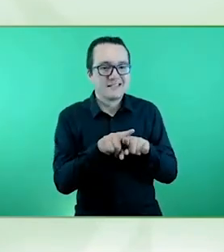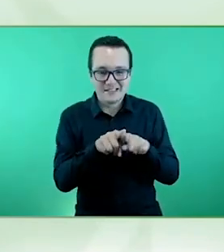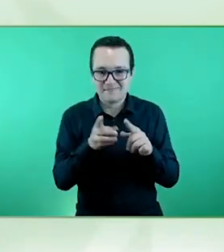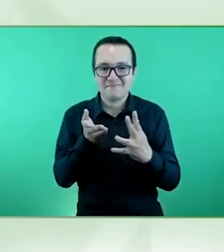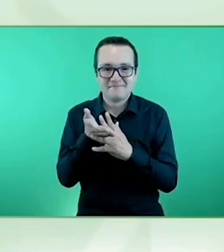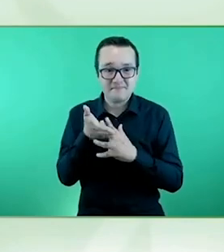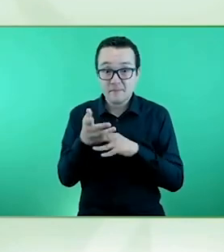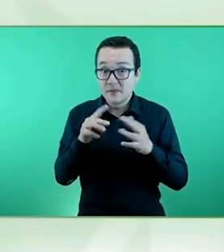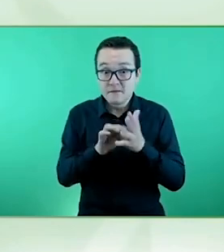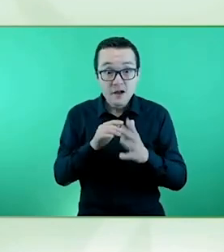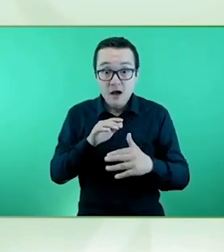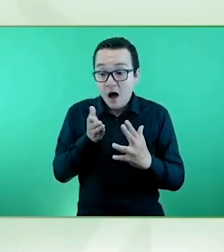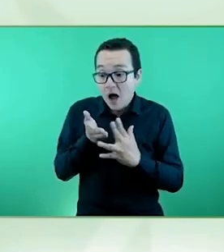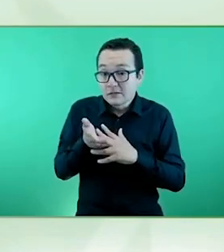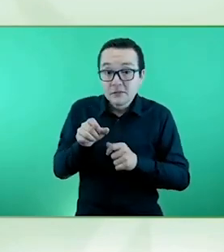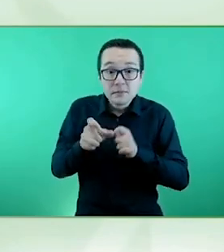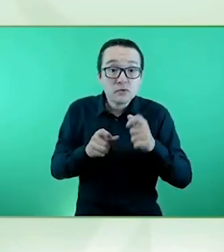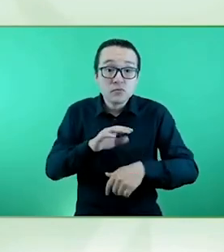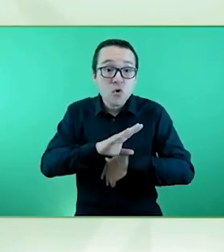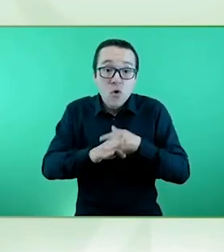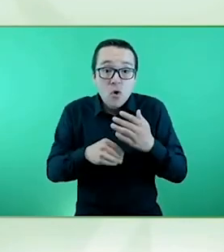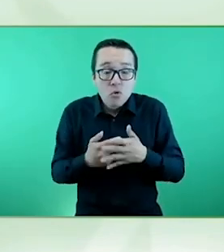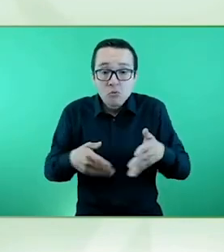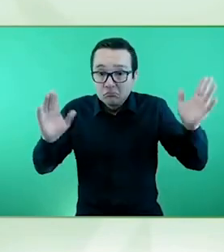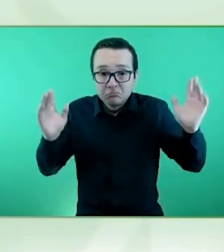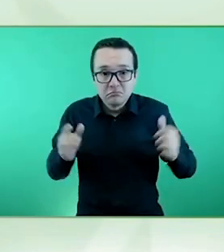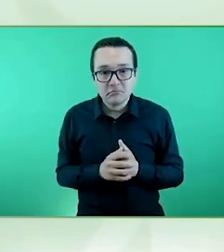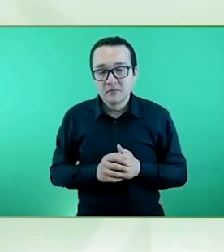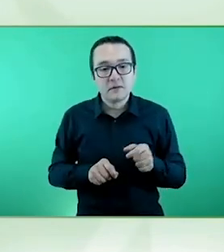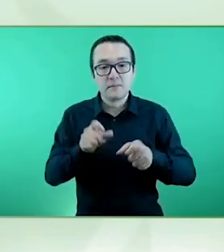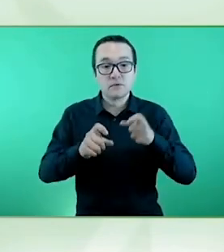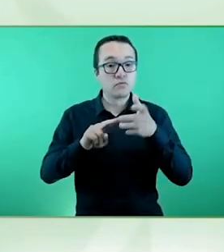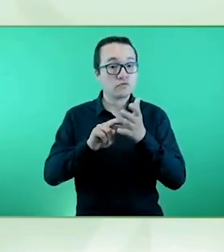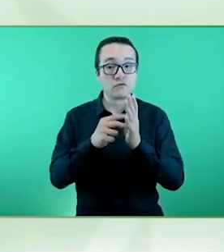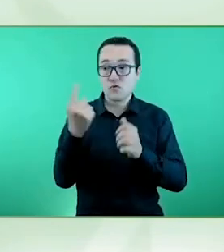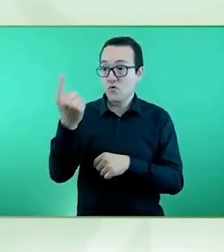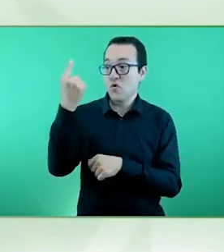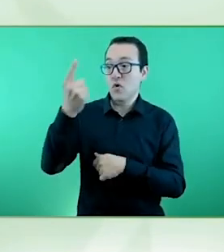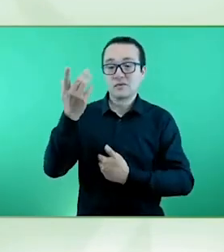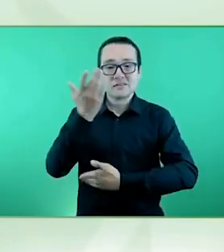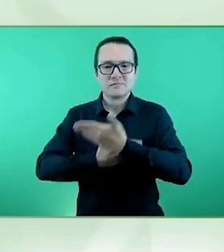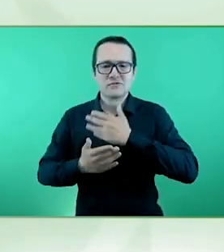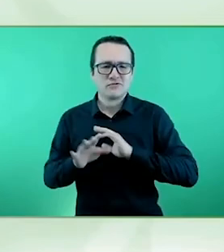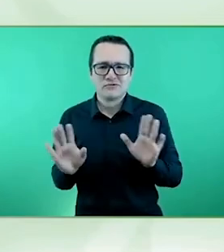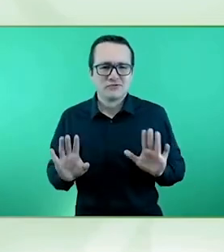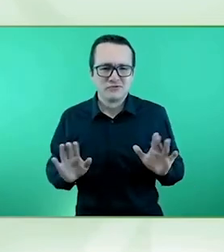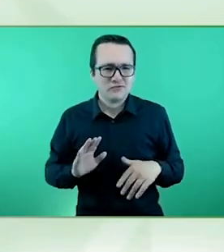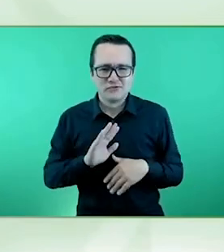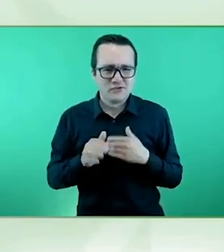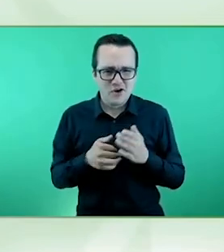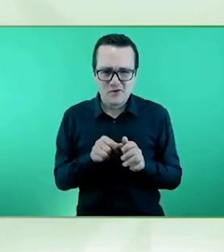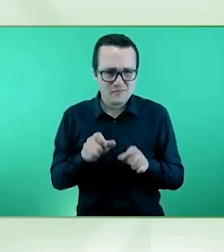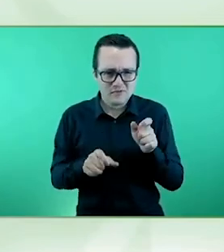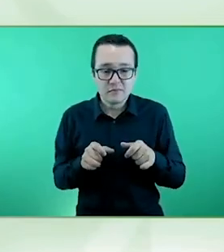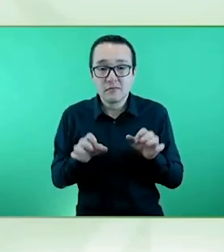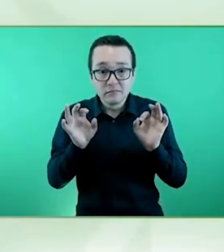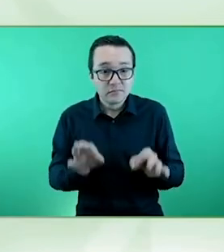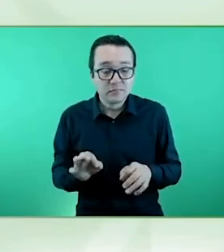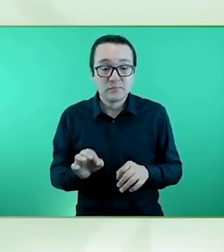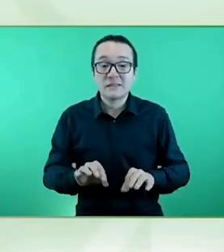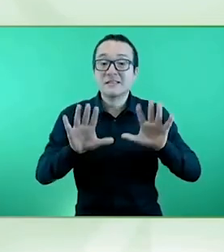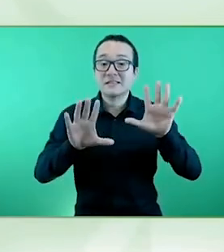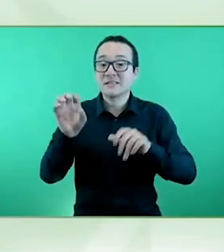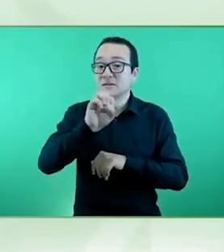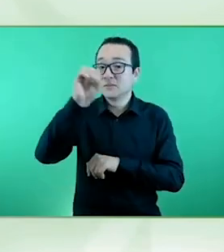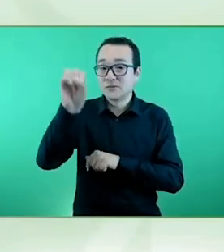tenemos algún tipo de discapacidad. Es fundamental para el 10% de la población que tenemos algún tipo de discapacidad. Es necesaria